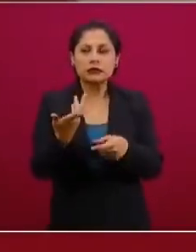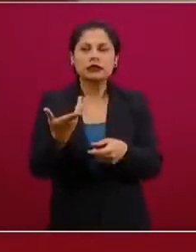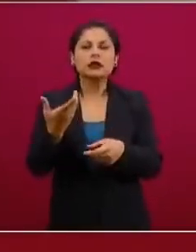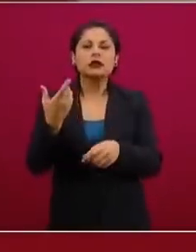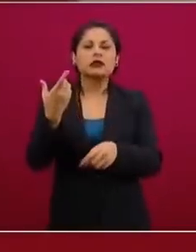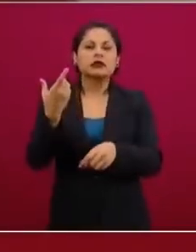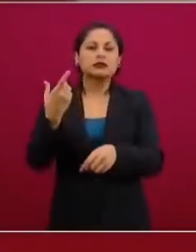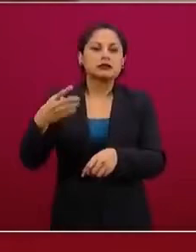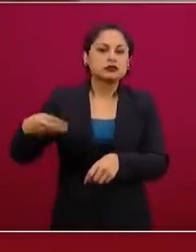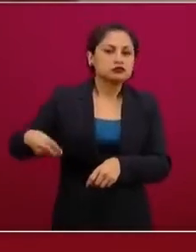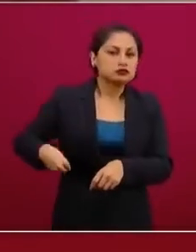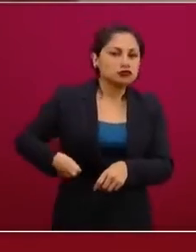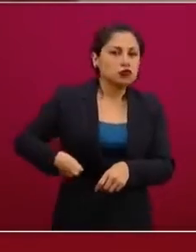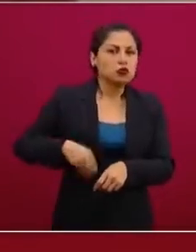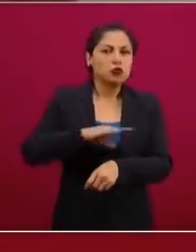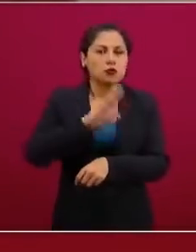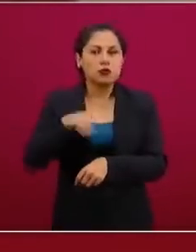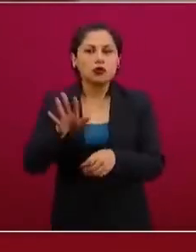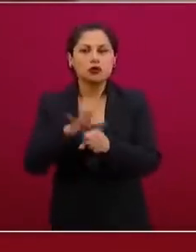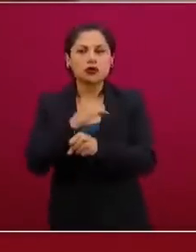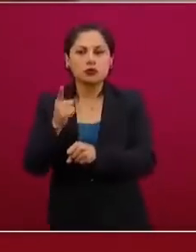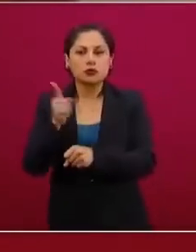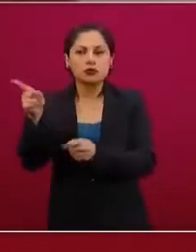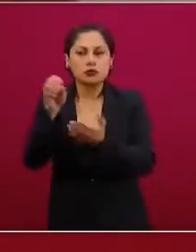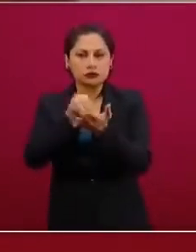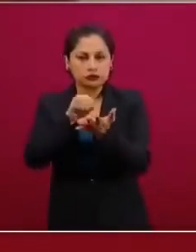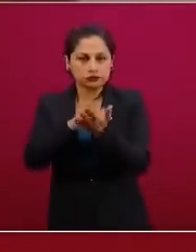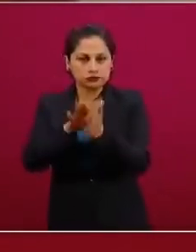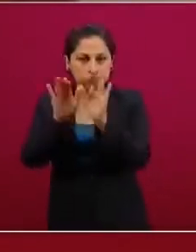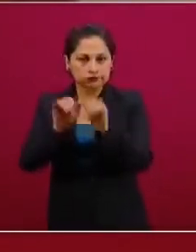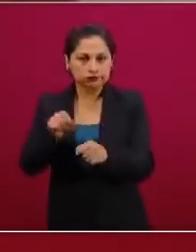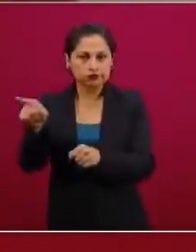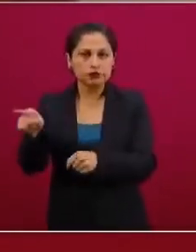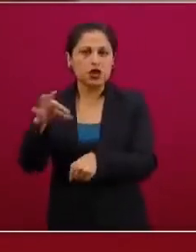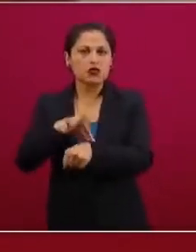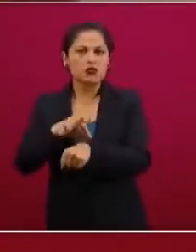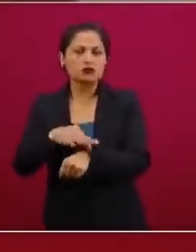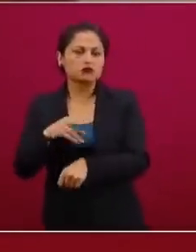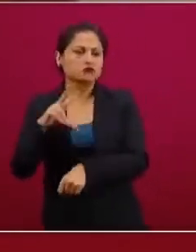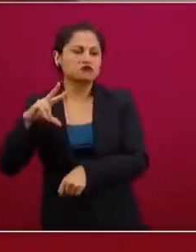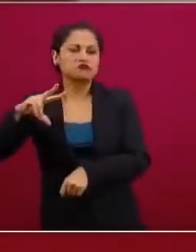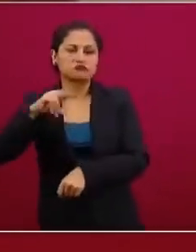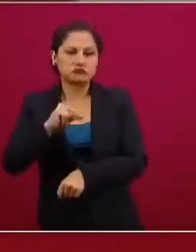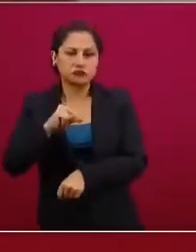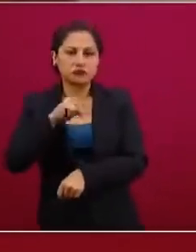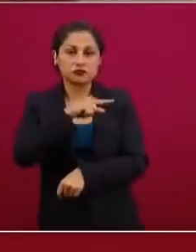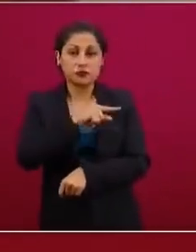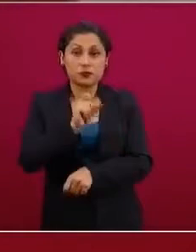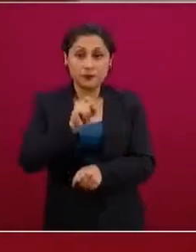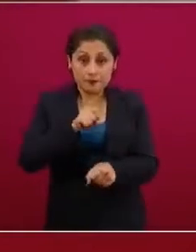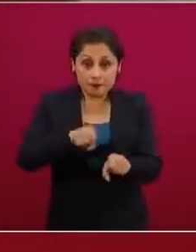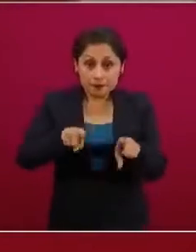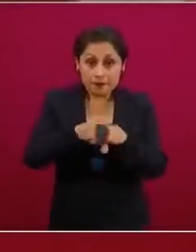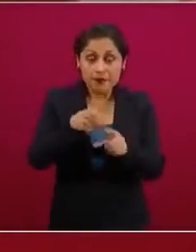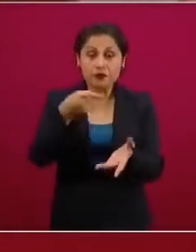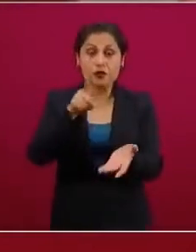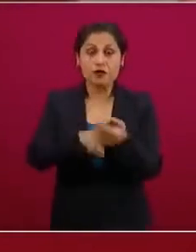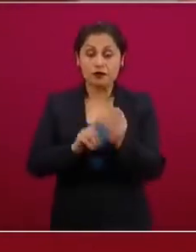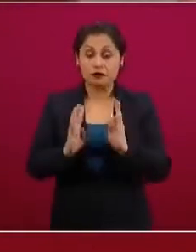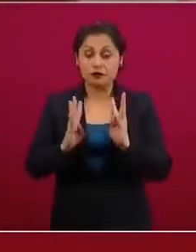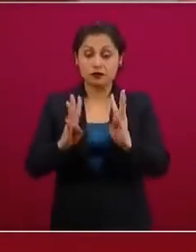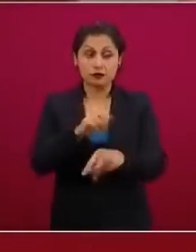que ni siquiera revisó el señor, ni siquiera era su paciente. Es algo que inquieta, porque esto no es normal.